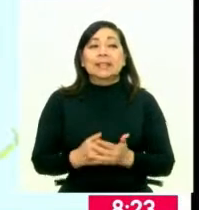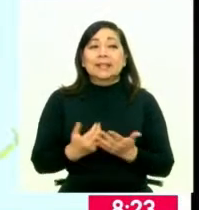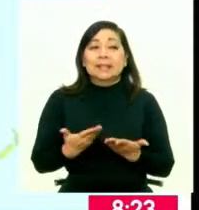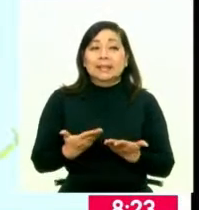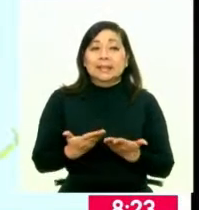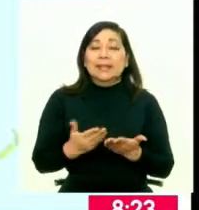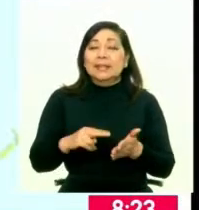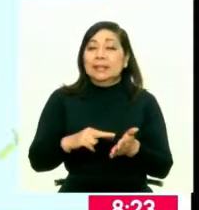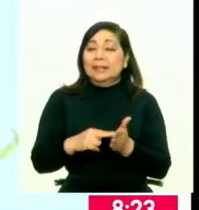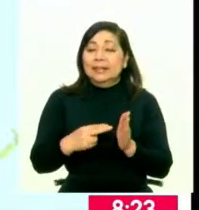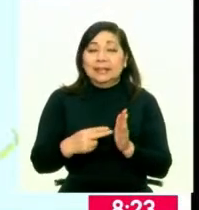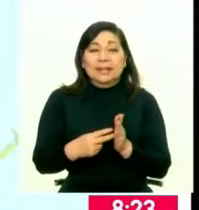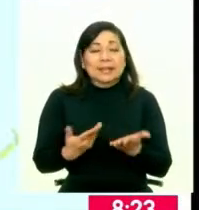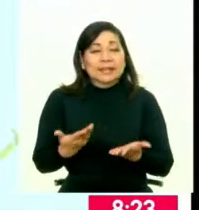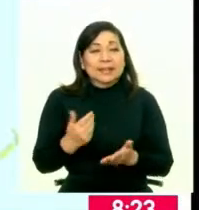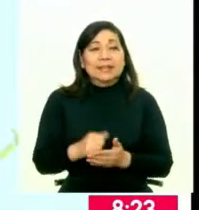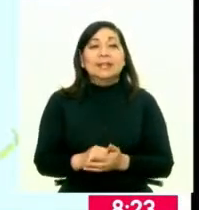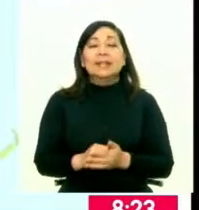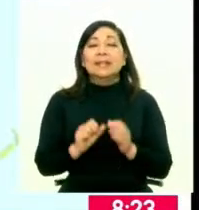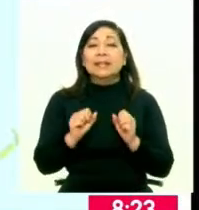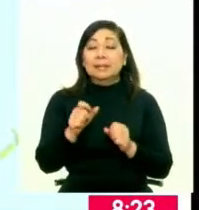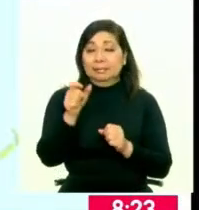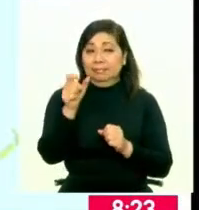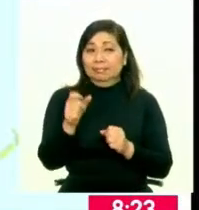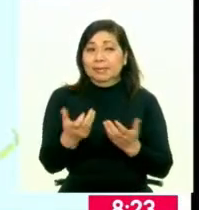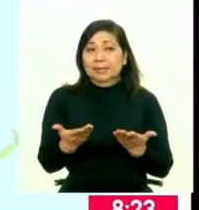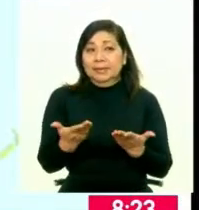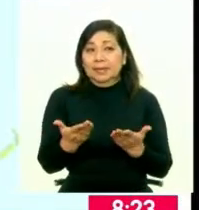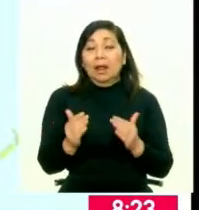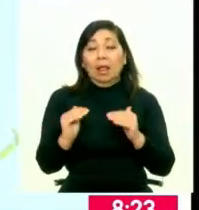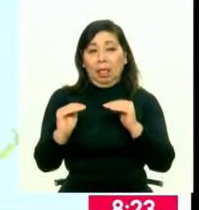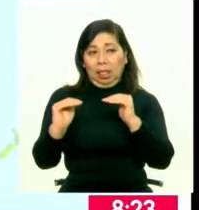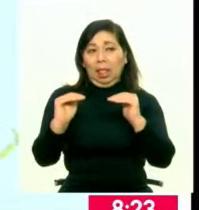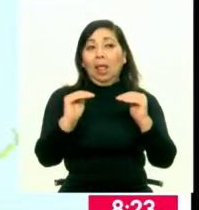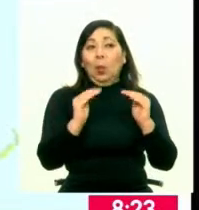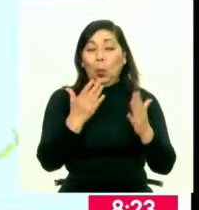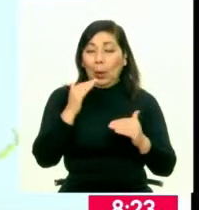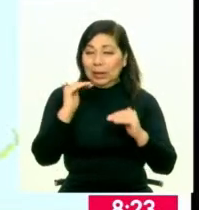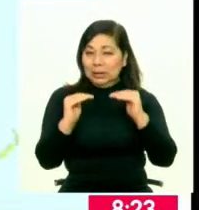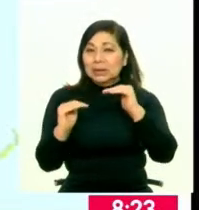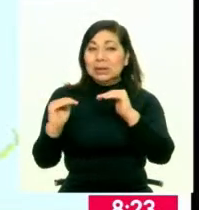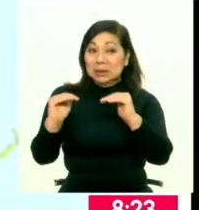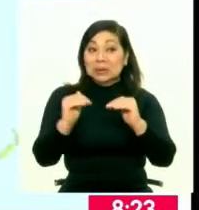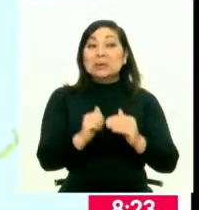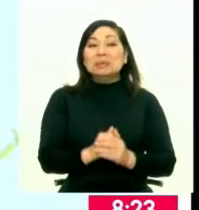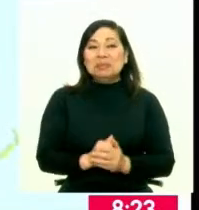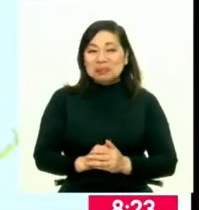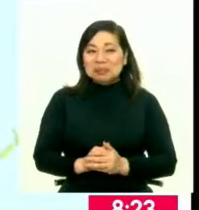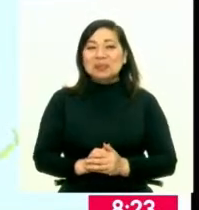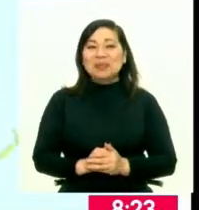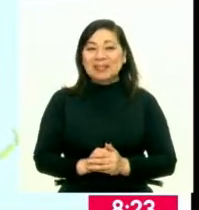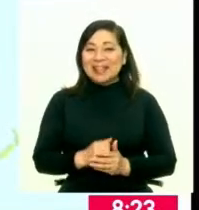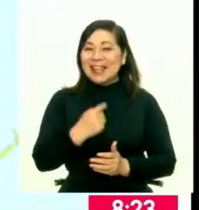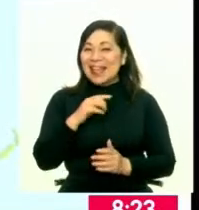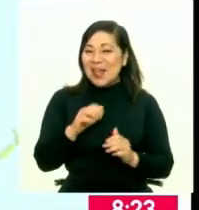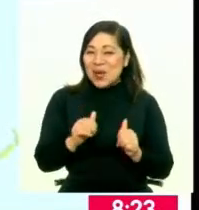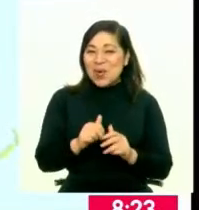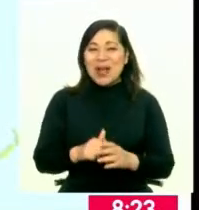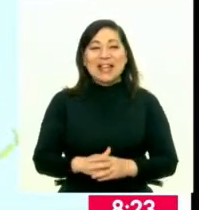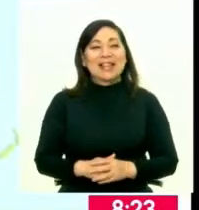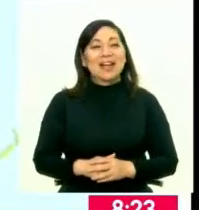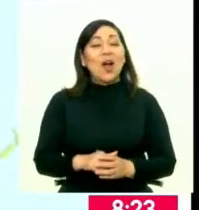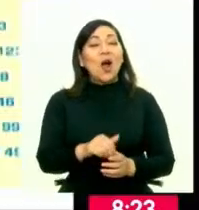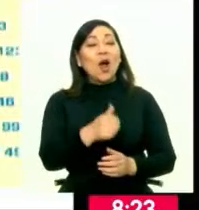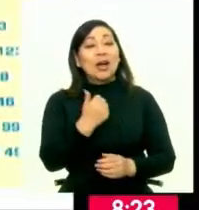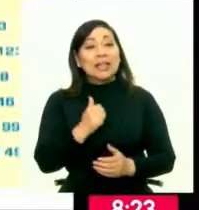implica que el Perú en sí, en personas, es un país con equidad. Ajá, es un país equitativo. Exactamente. Muy bien.